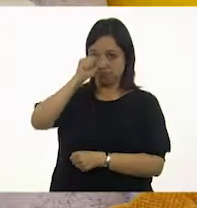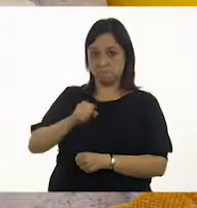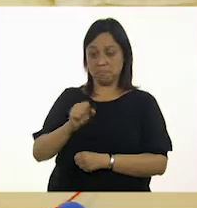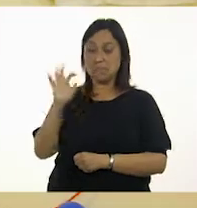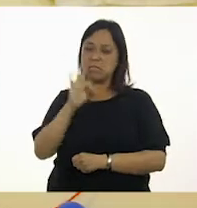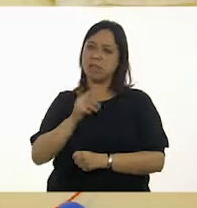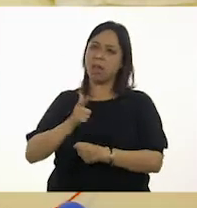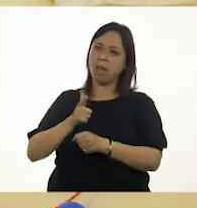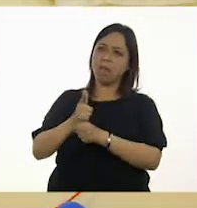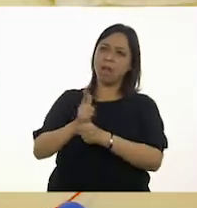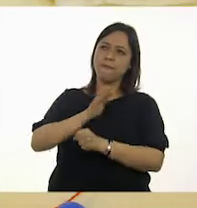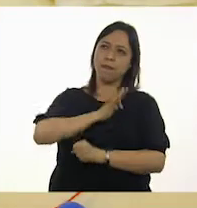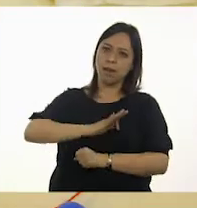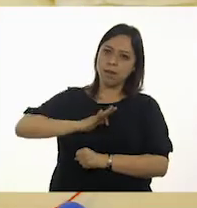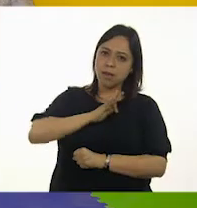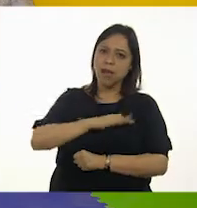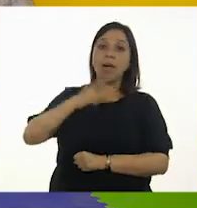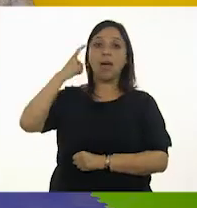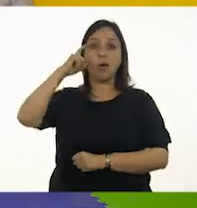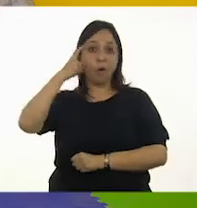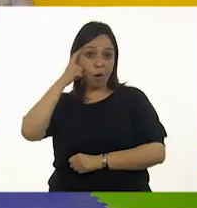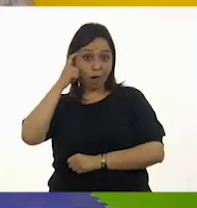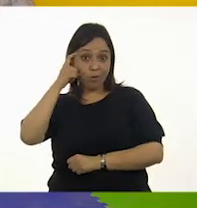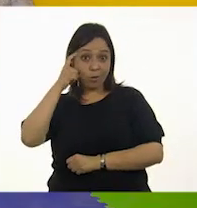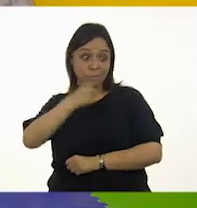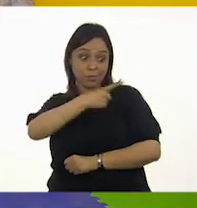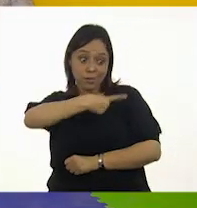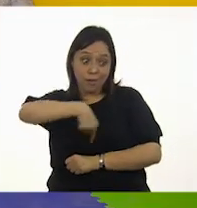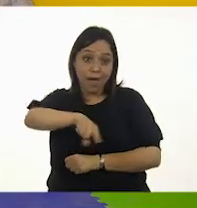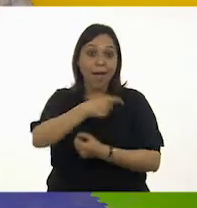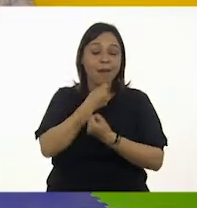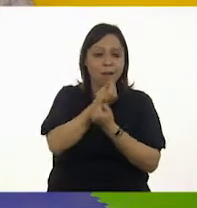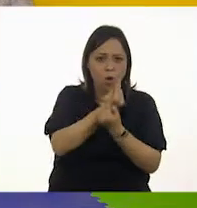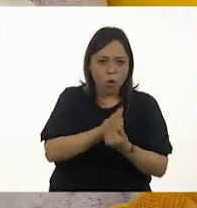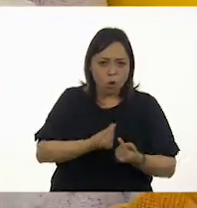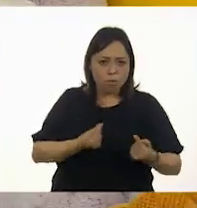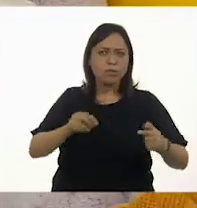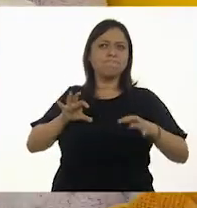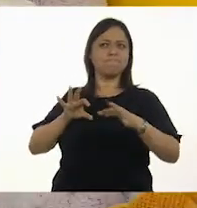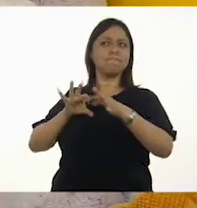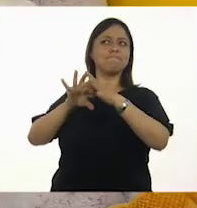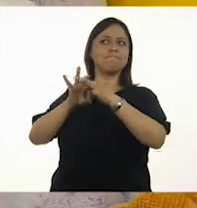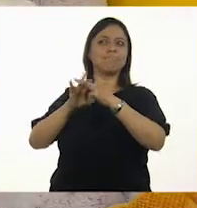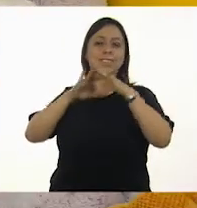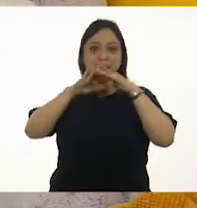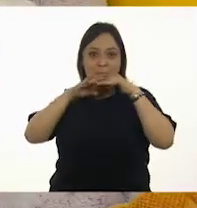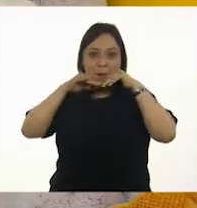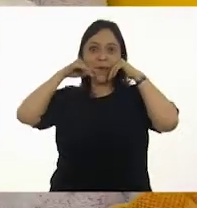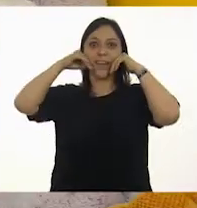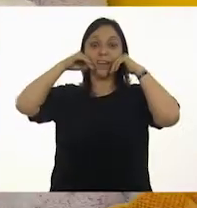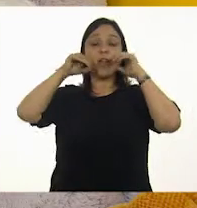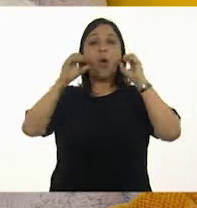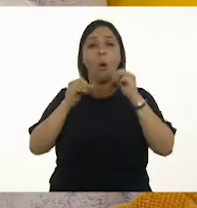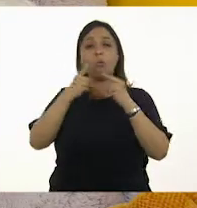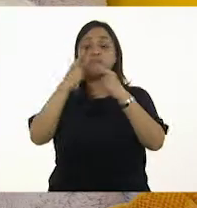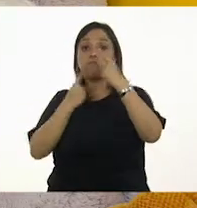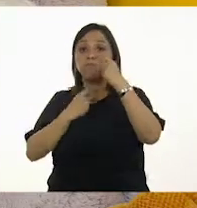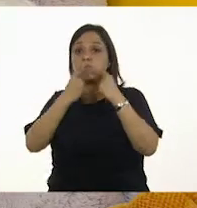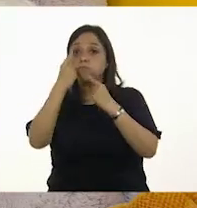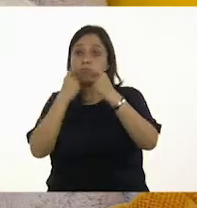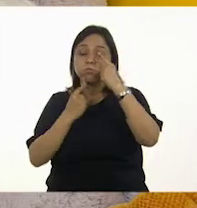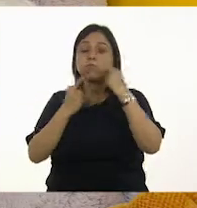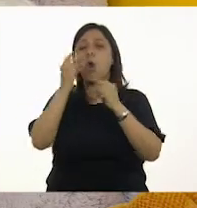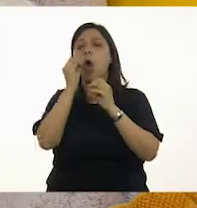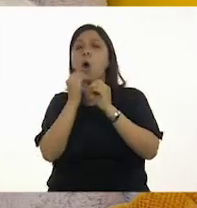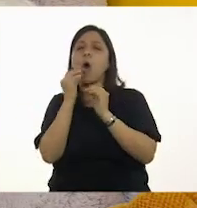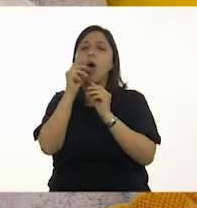felices, tristes o enojados, ellos reaccionan y lo manifiestan con una sonrisa, llanto, un balbuceo y